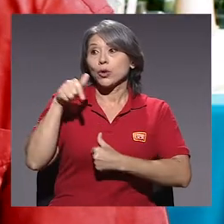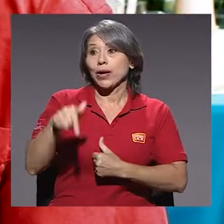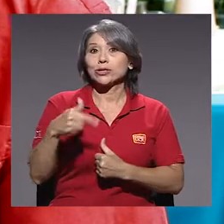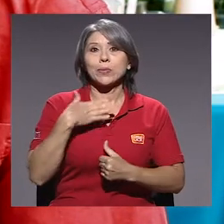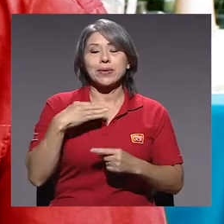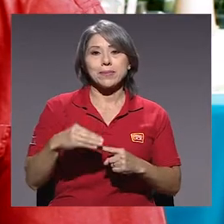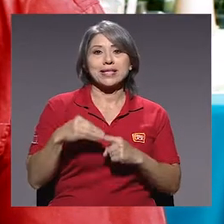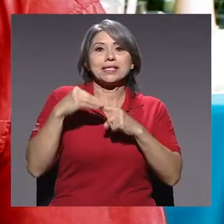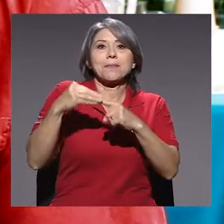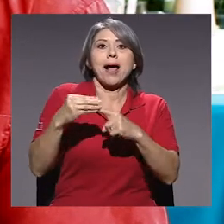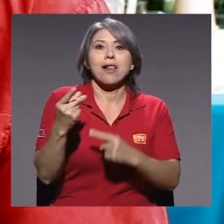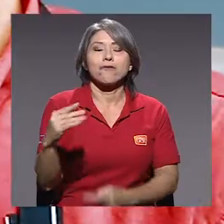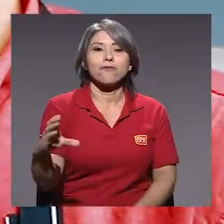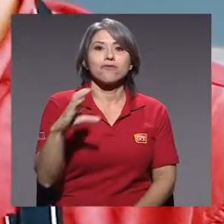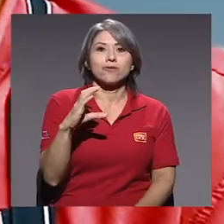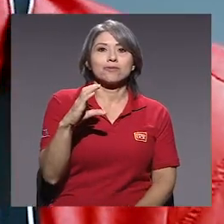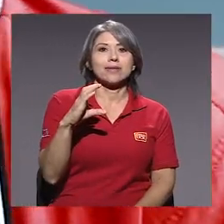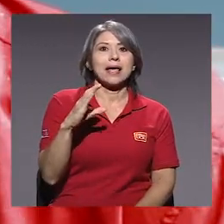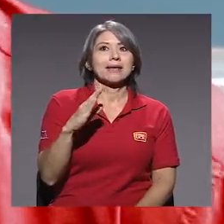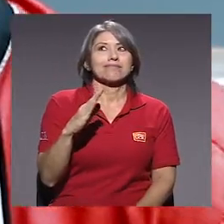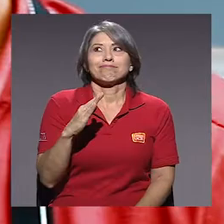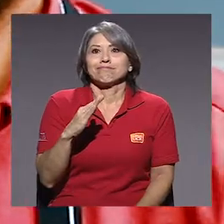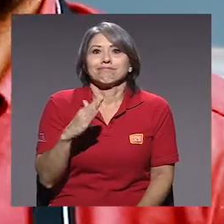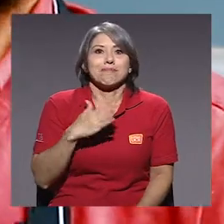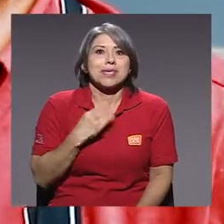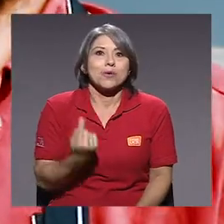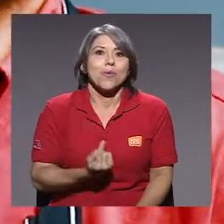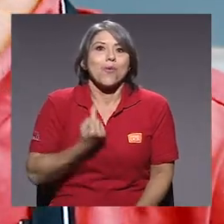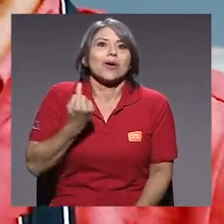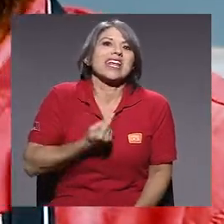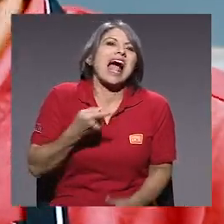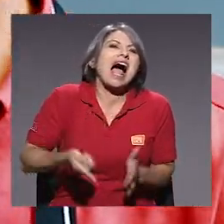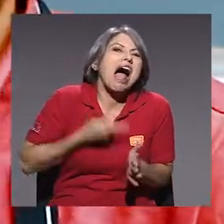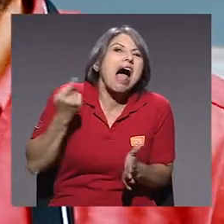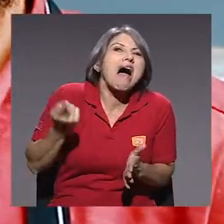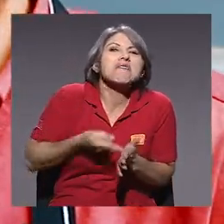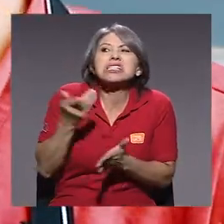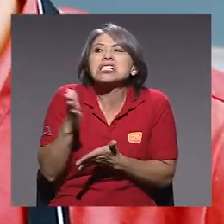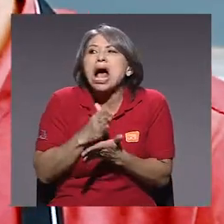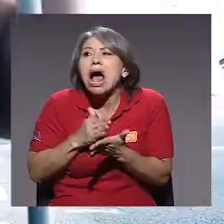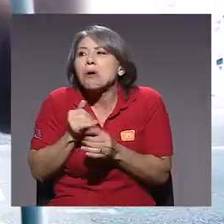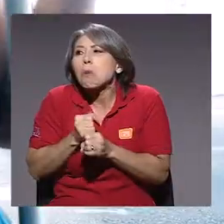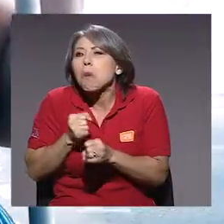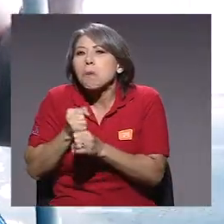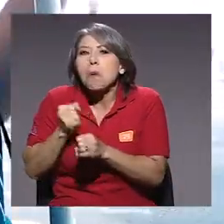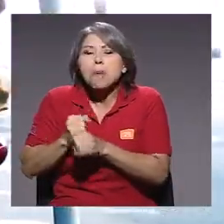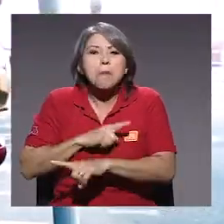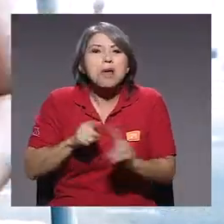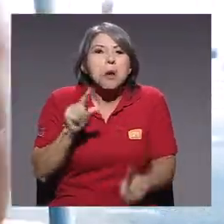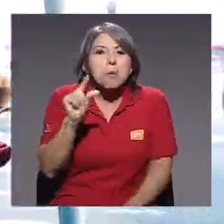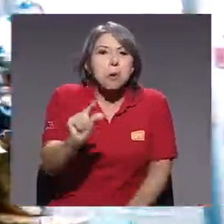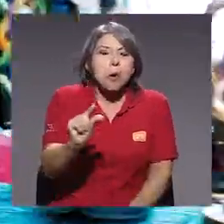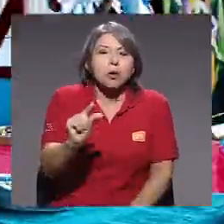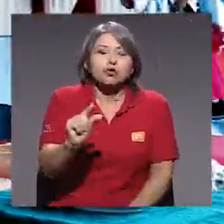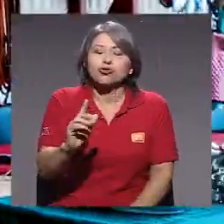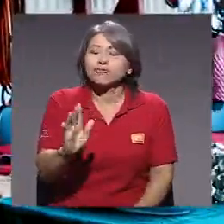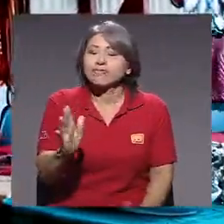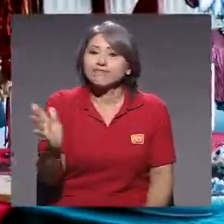principal fuente de ingresos. Es casi que mi única. Aparecen otros camaroncillos, pero muy pocos.